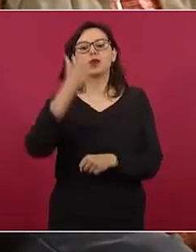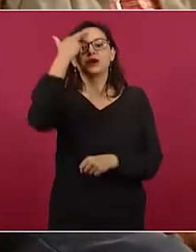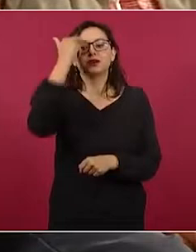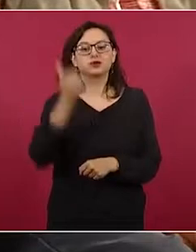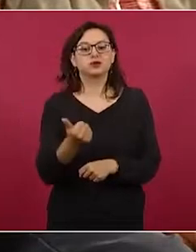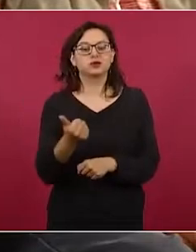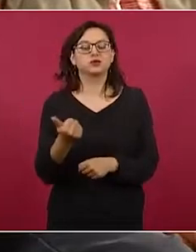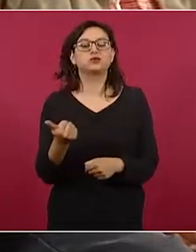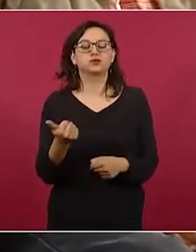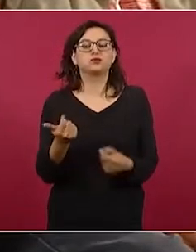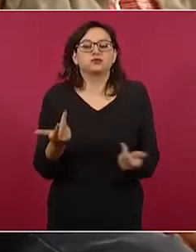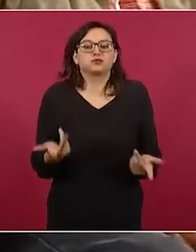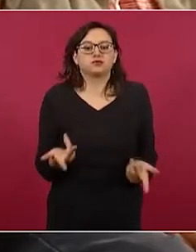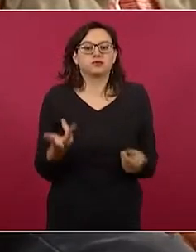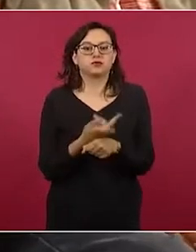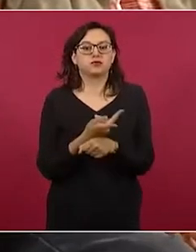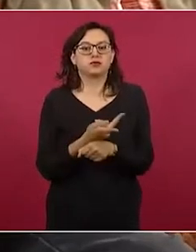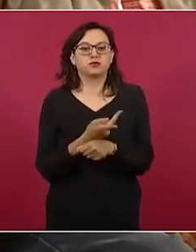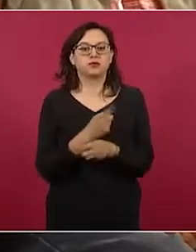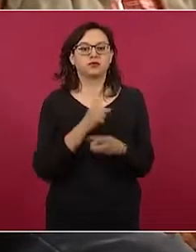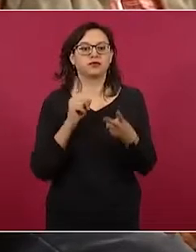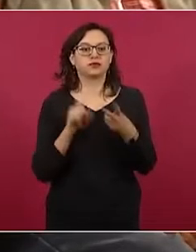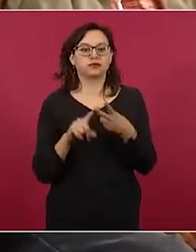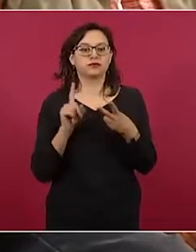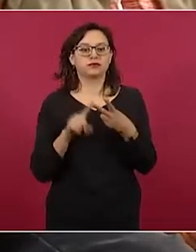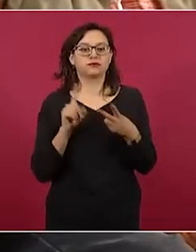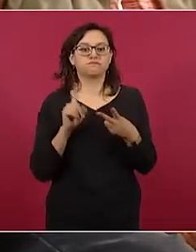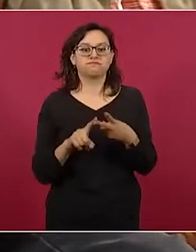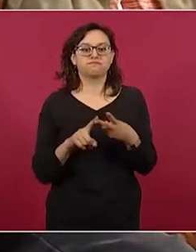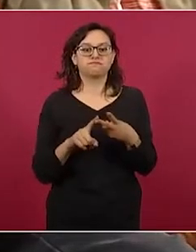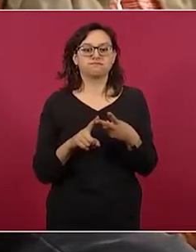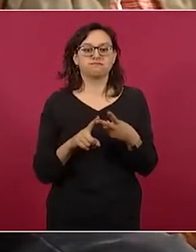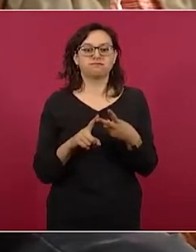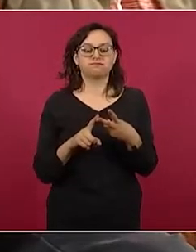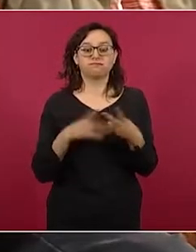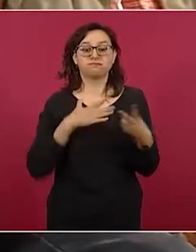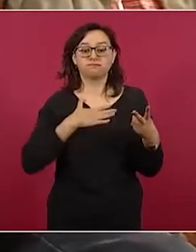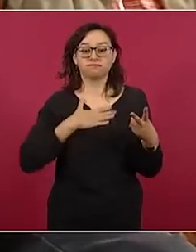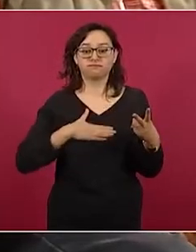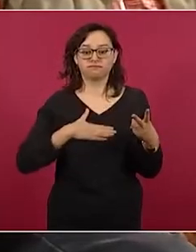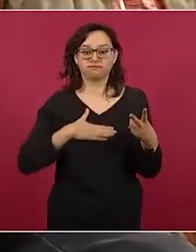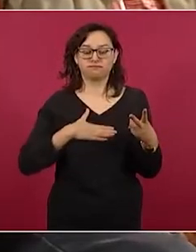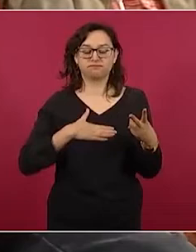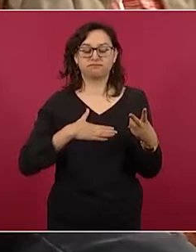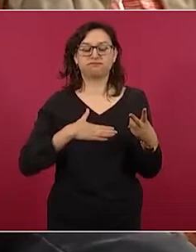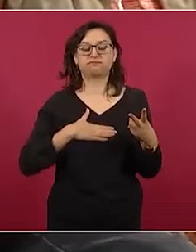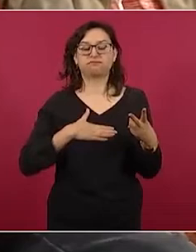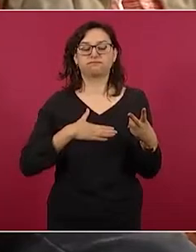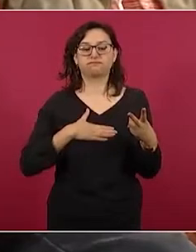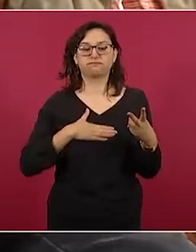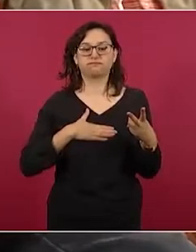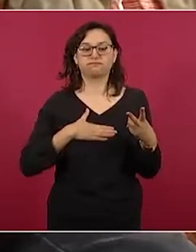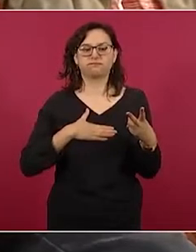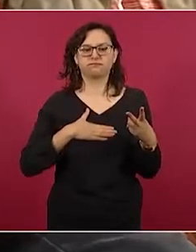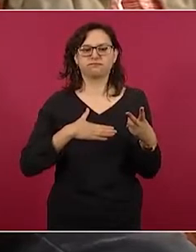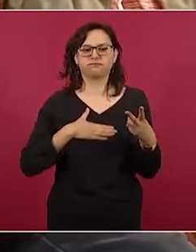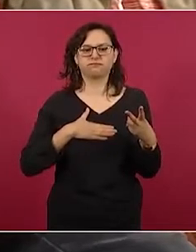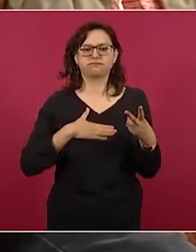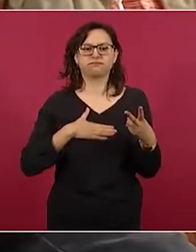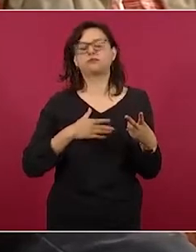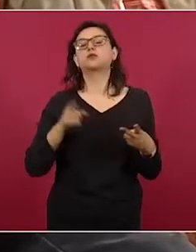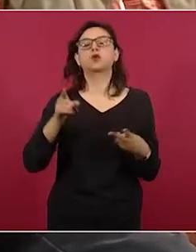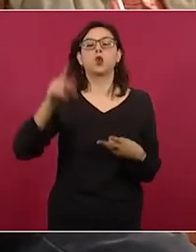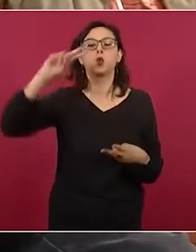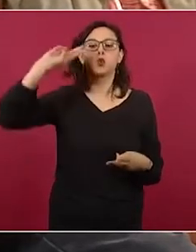particularidades de este encuentro telefónico. Y también hablando del tema de la justicia, en el caso de la Universidad Autónoma de